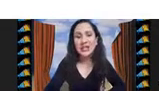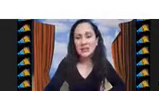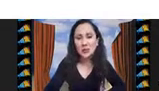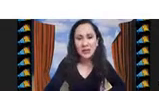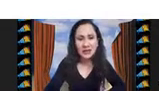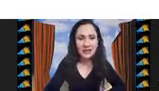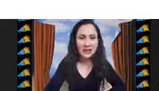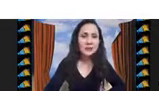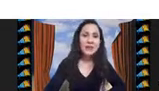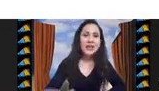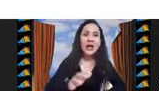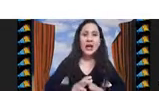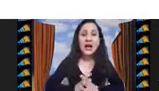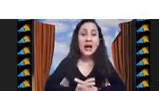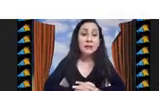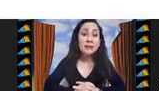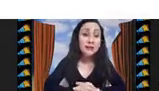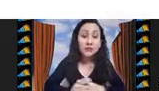problema también es muy grande.